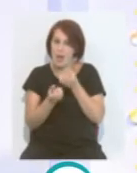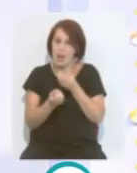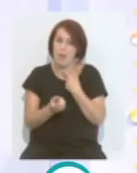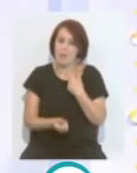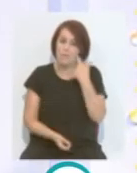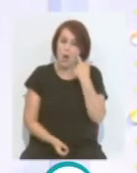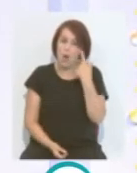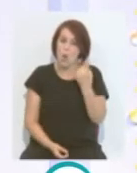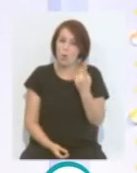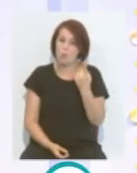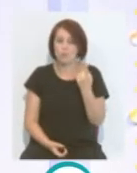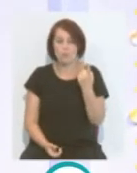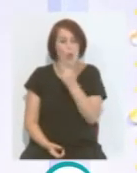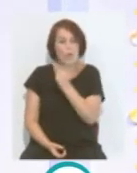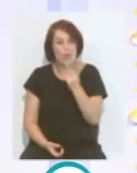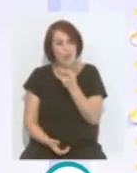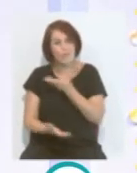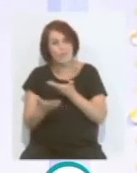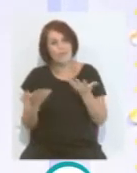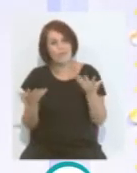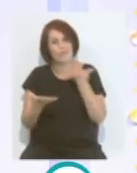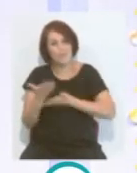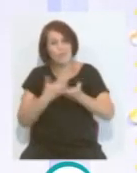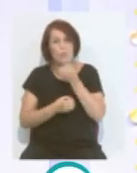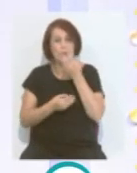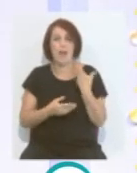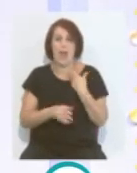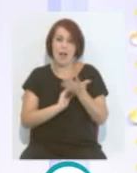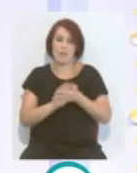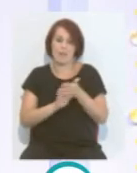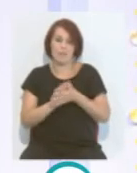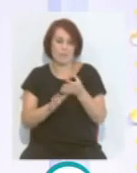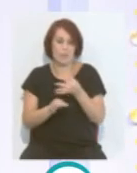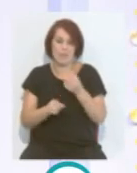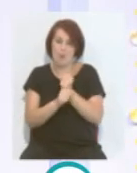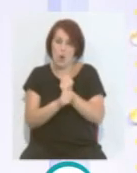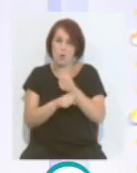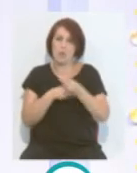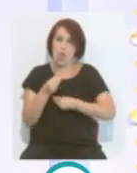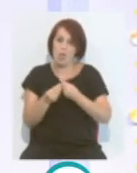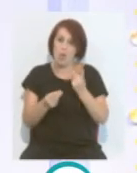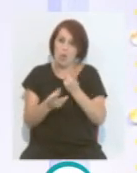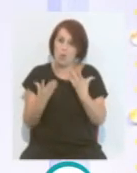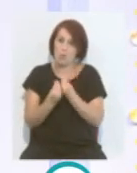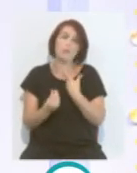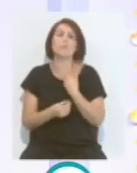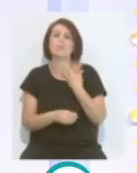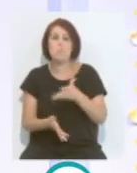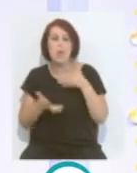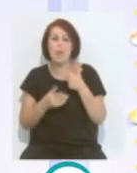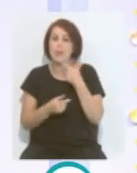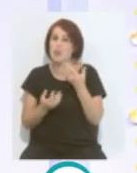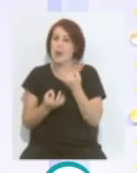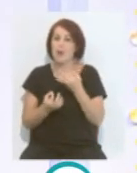tira al otro, pero yo creo que se compagina muy bien, y eso también habla muy bien del gran trabajo que están haciendo. Me encanta lo que ha comentado de que en los peores momentos